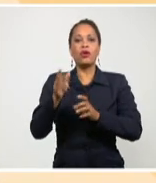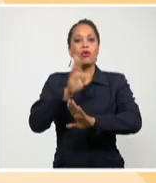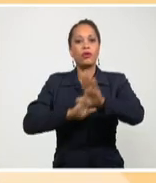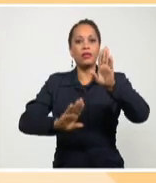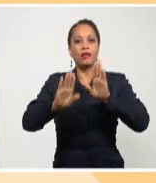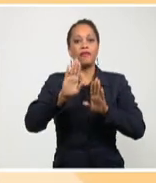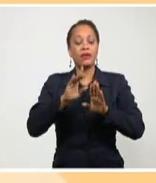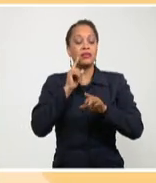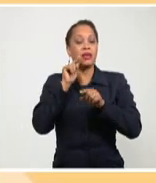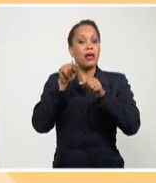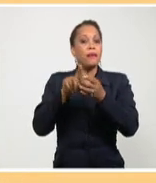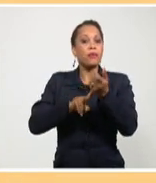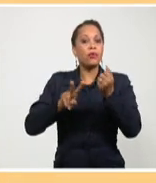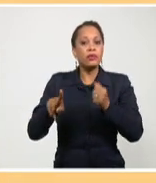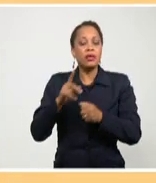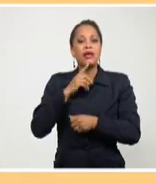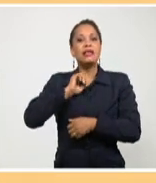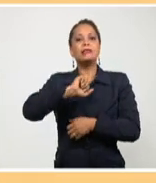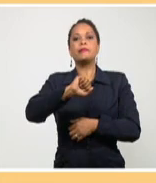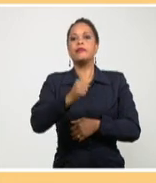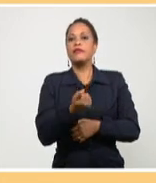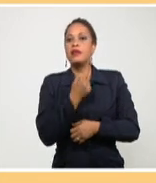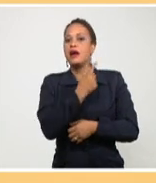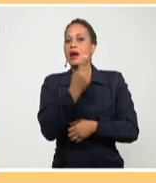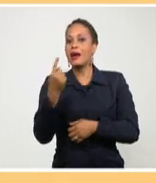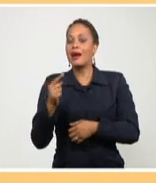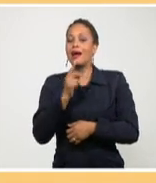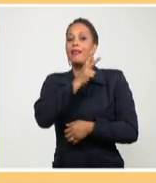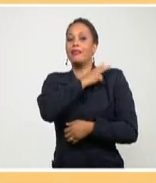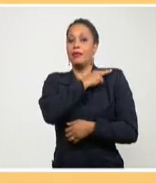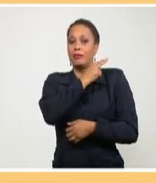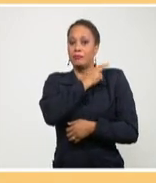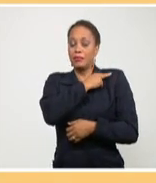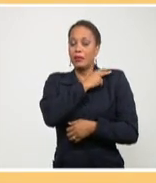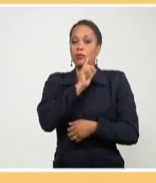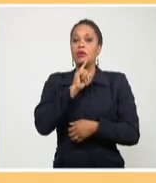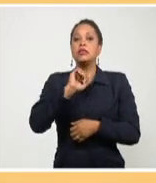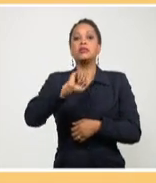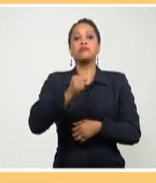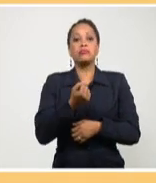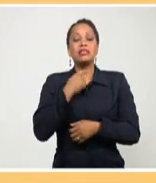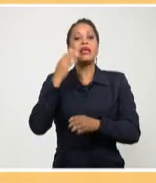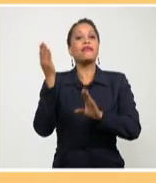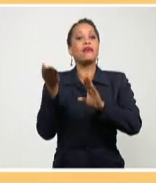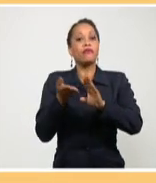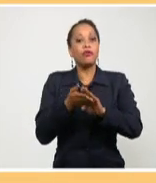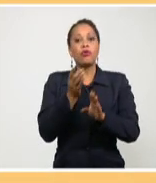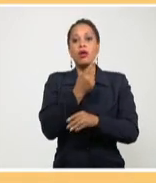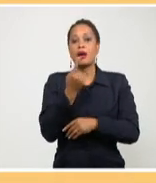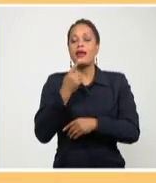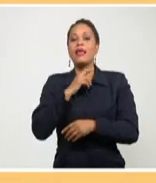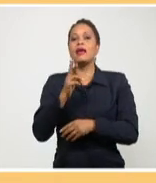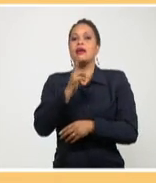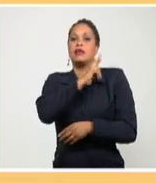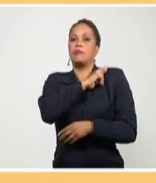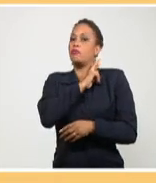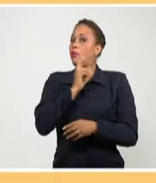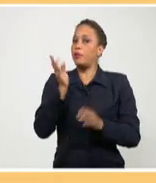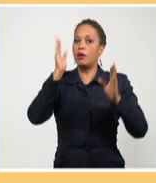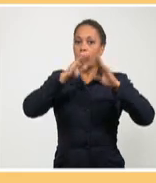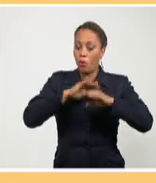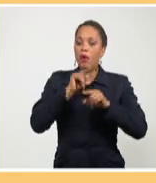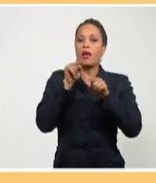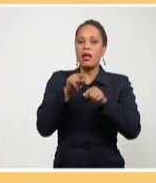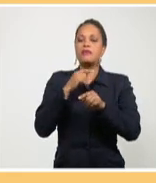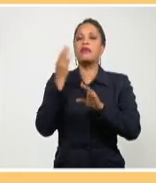me consta, se exige a cada directivo, se cuestiona y se sanciona cada irresponsabilidad. Todo